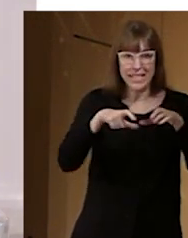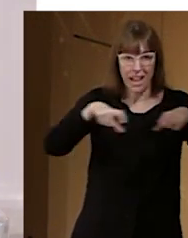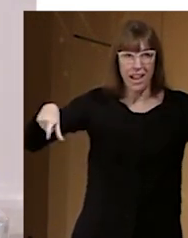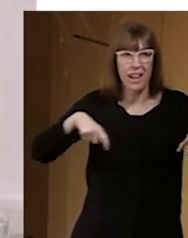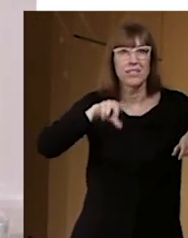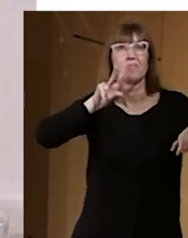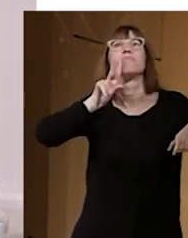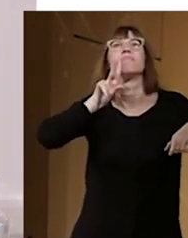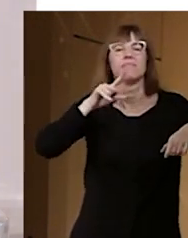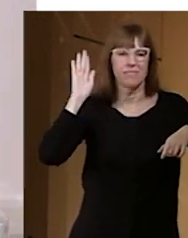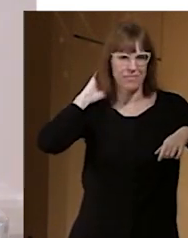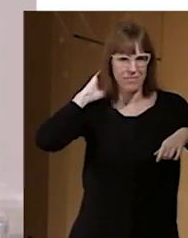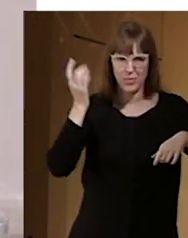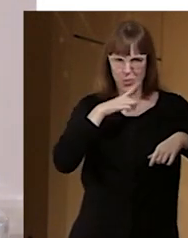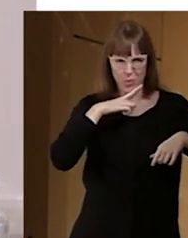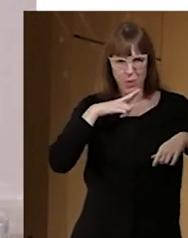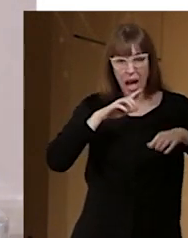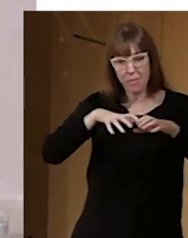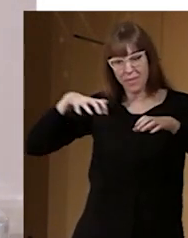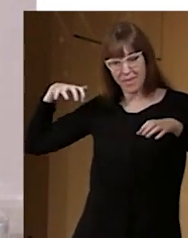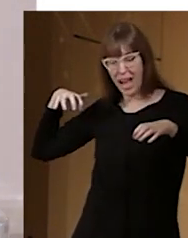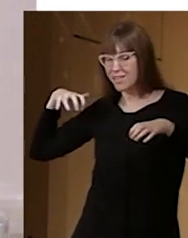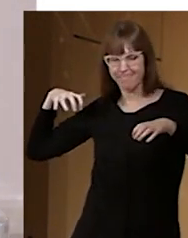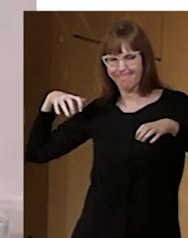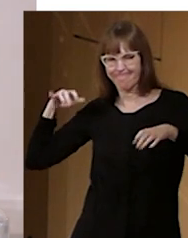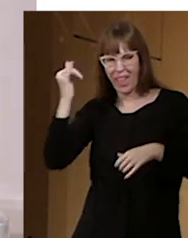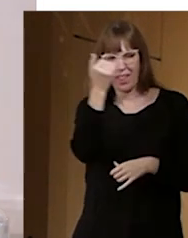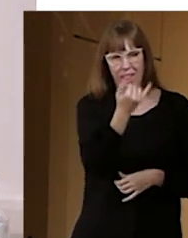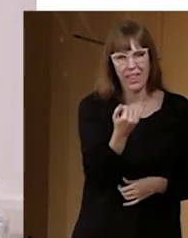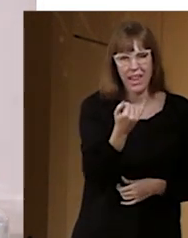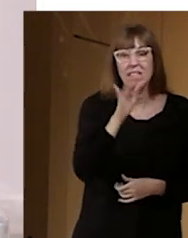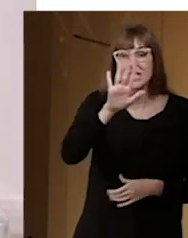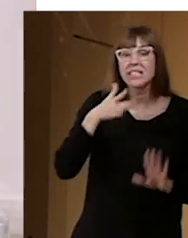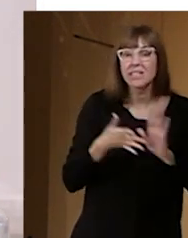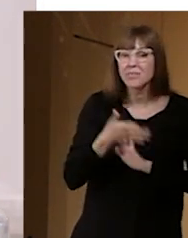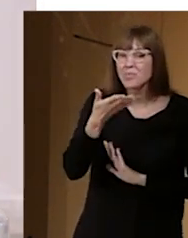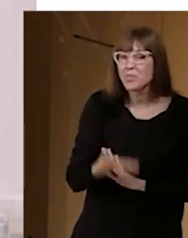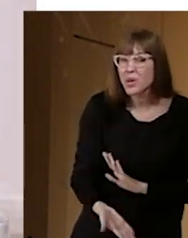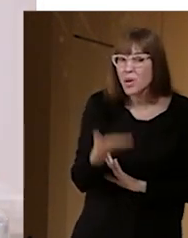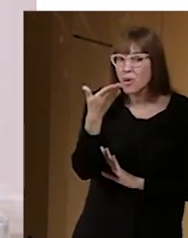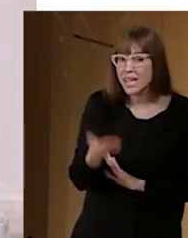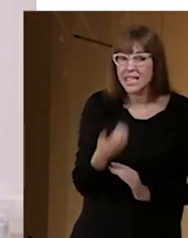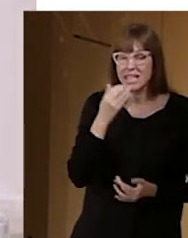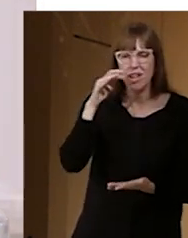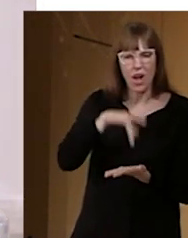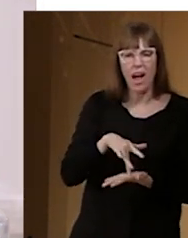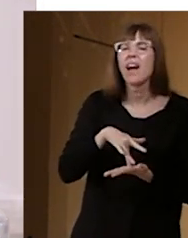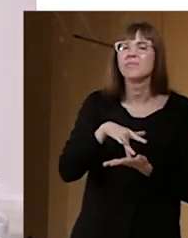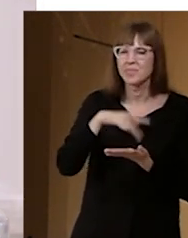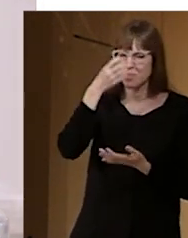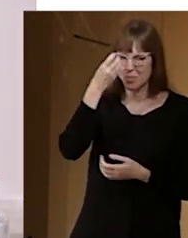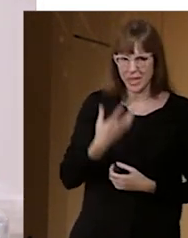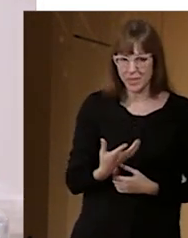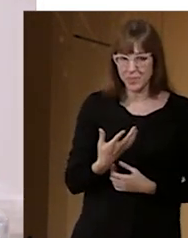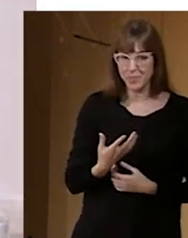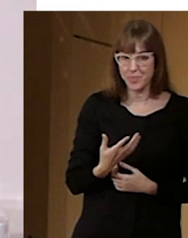y los de atrás no lo van a ver porque tal, entonces es muy importante si lo hacemos hagámoslo lo mejor posible. Hay muchas opciones y bueno, hay